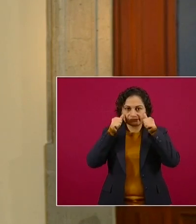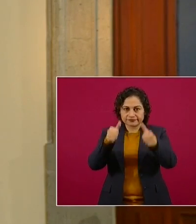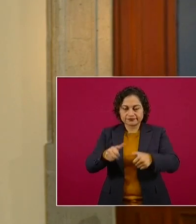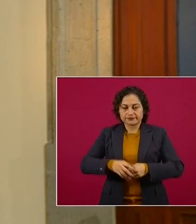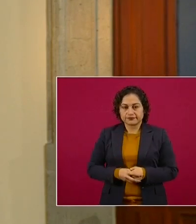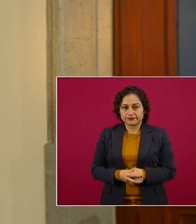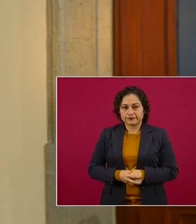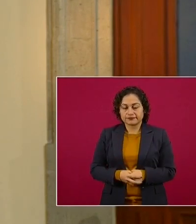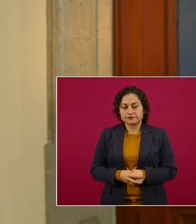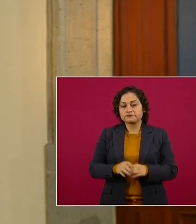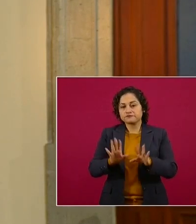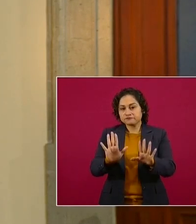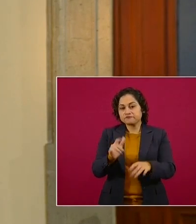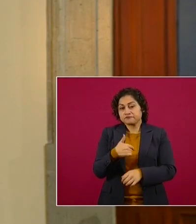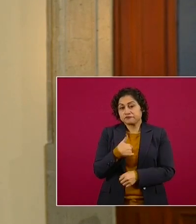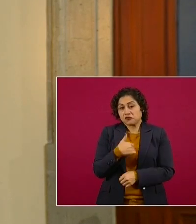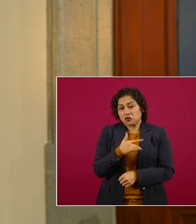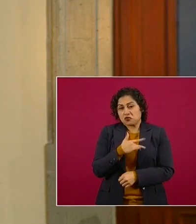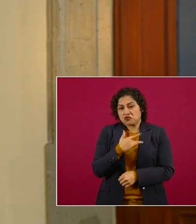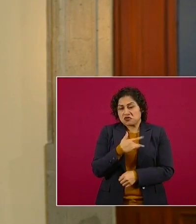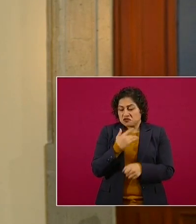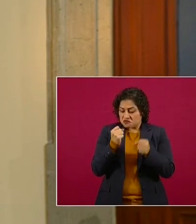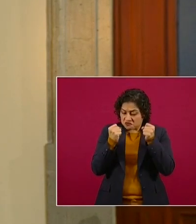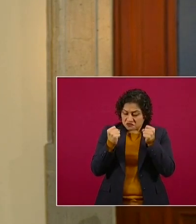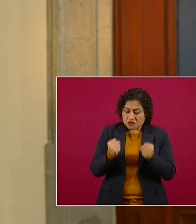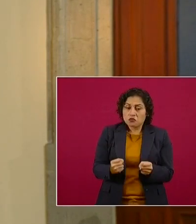Estoy seguro que, como siempre,